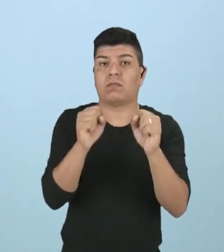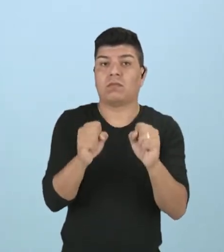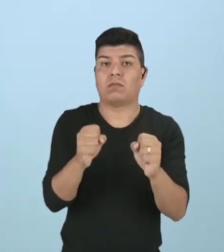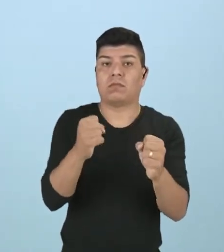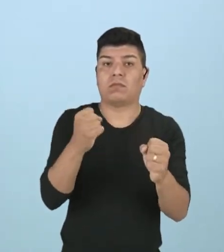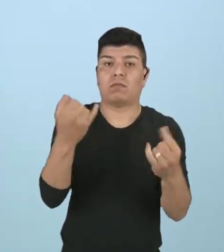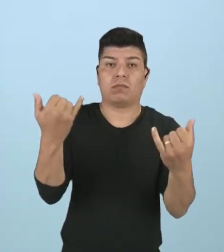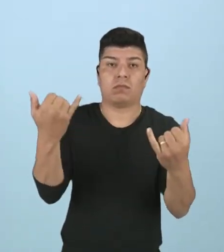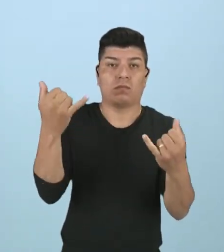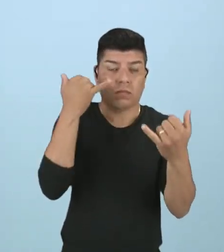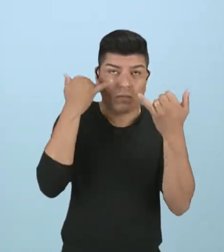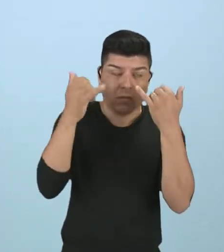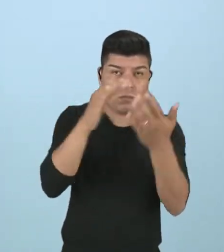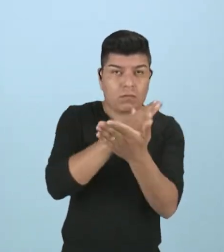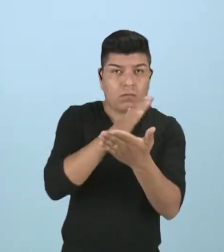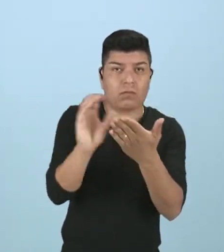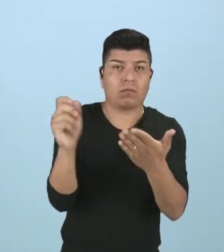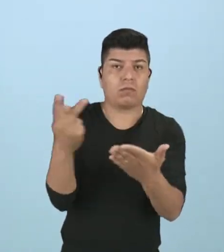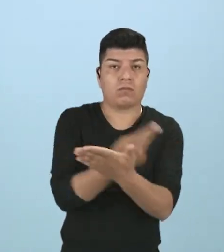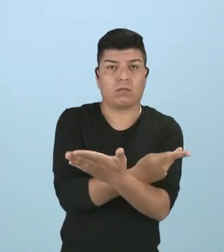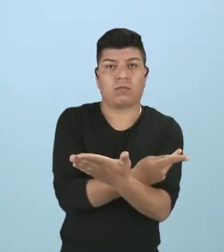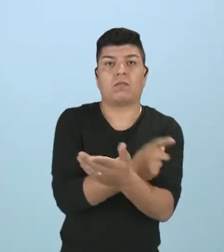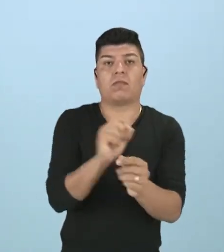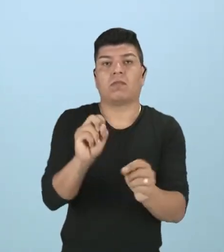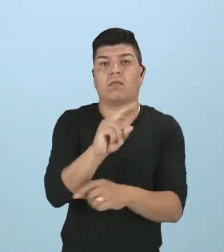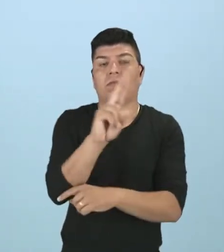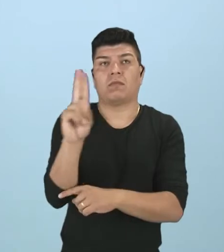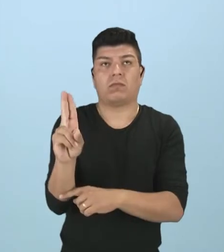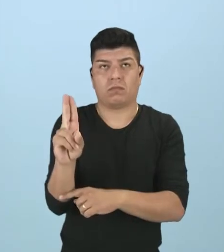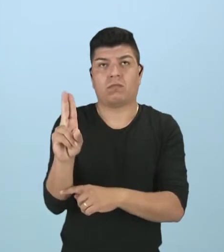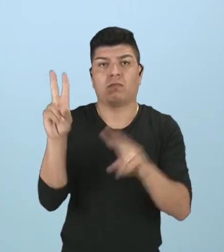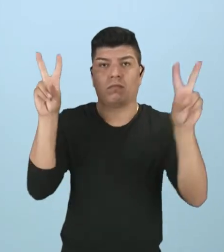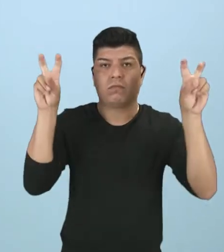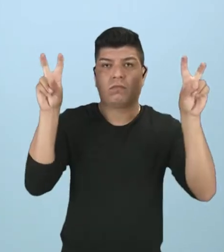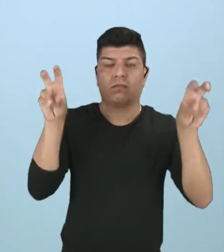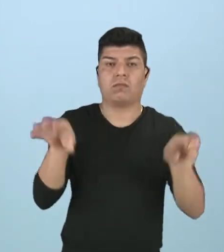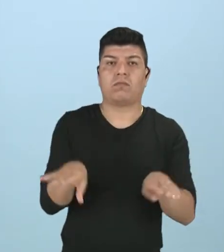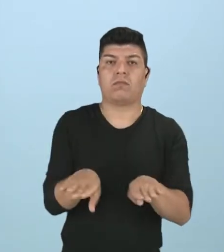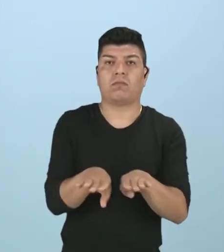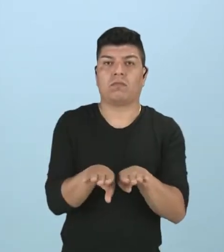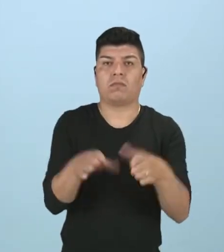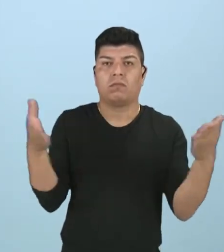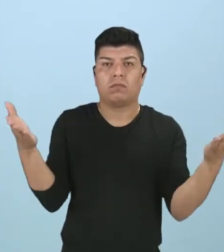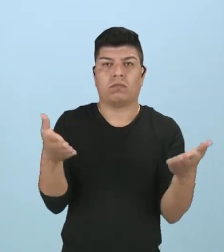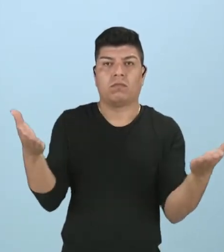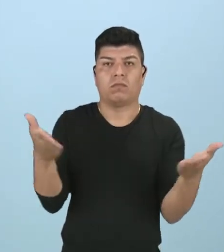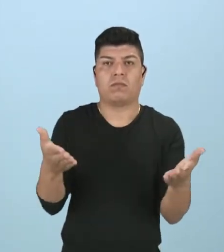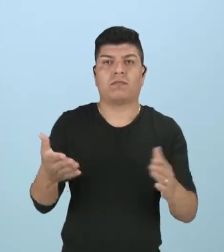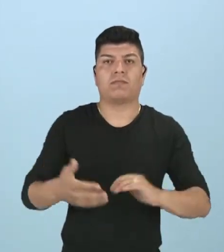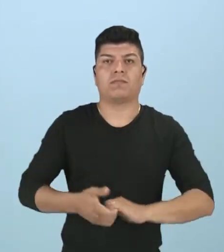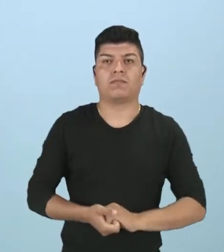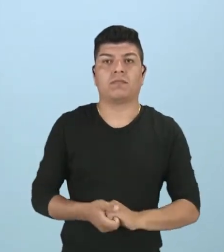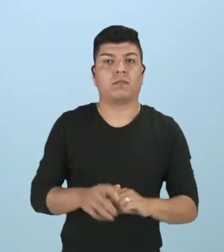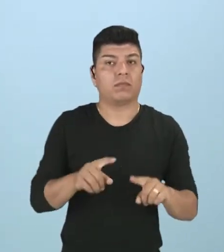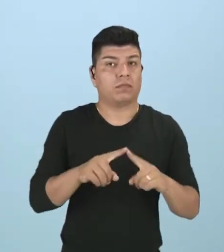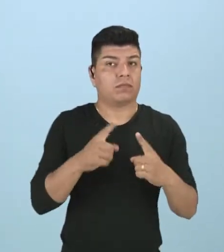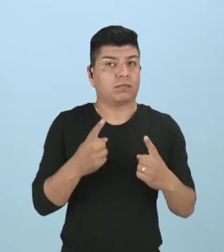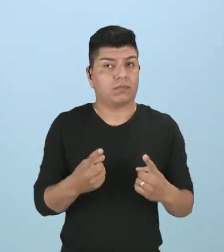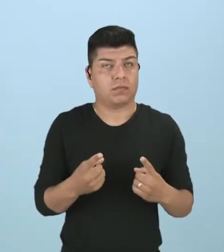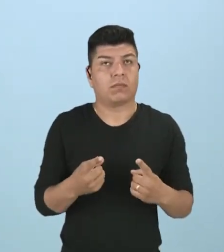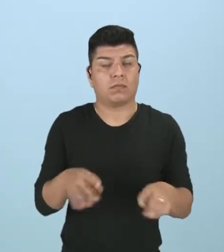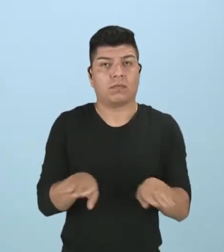la información sobre algún fato o sobre algún tema de la actualidad. Porém,